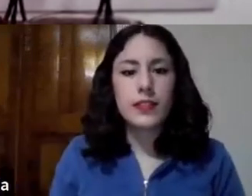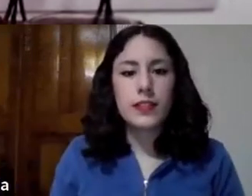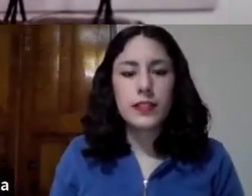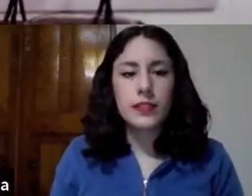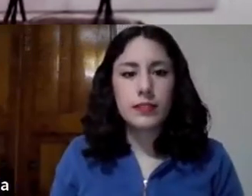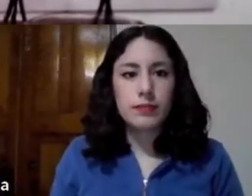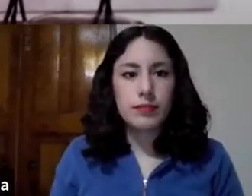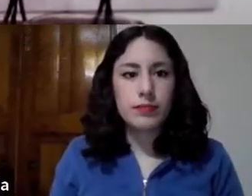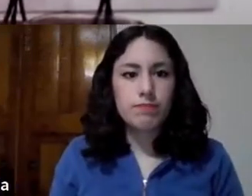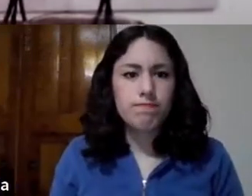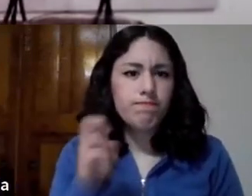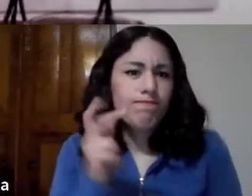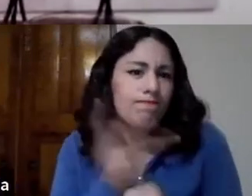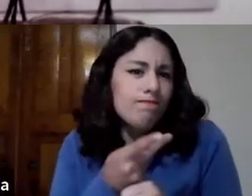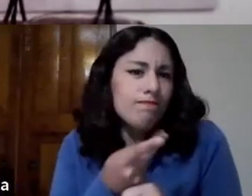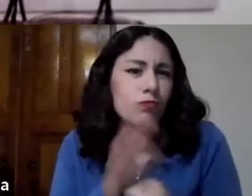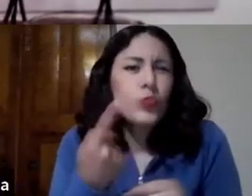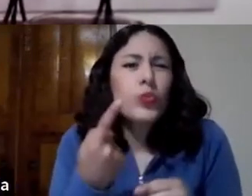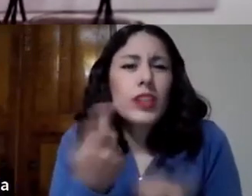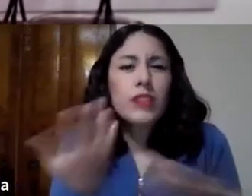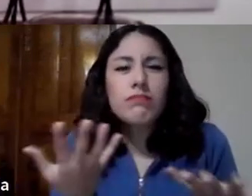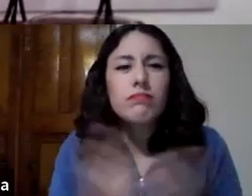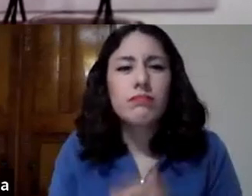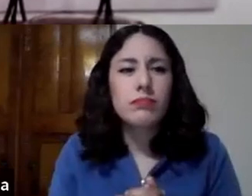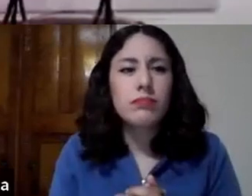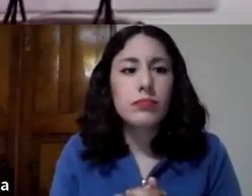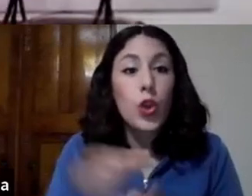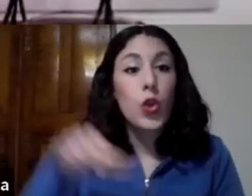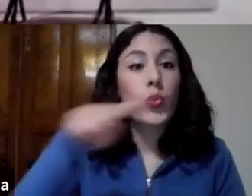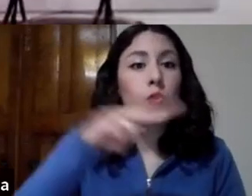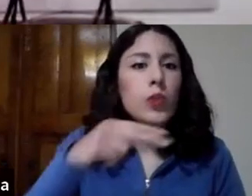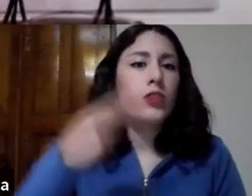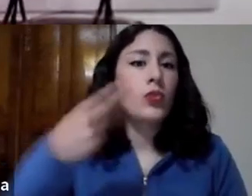y esto pasa porque es nuestro nombre es nuestra identidad